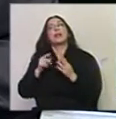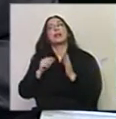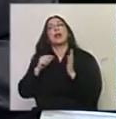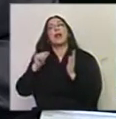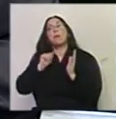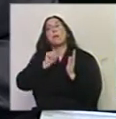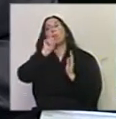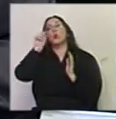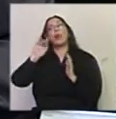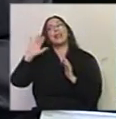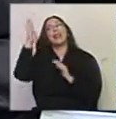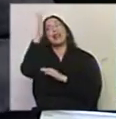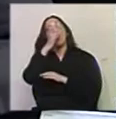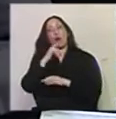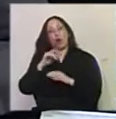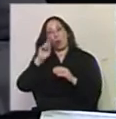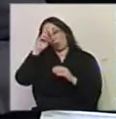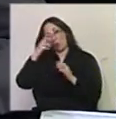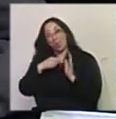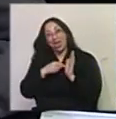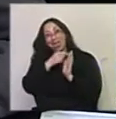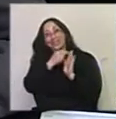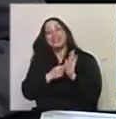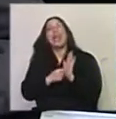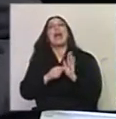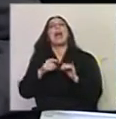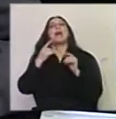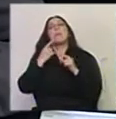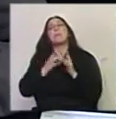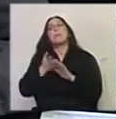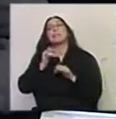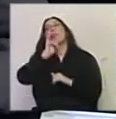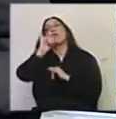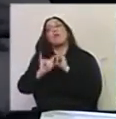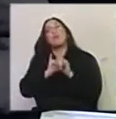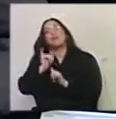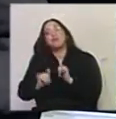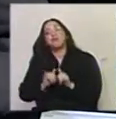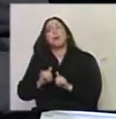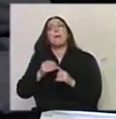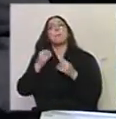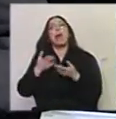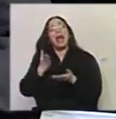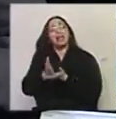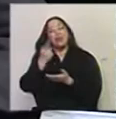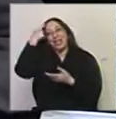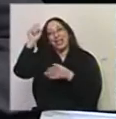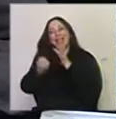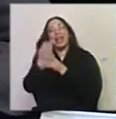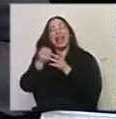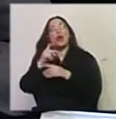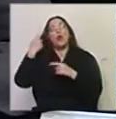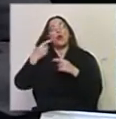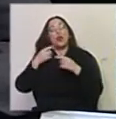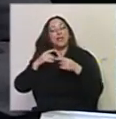del país, con un carácter, si se quiere, más formativo, a los efectos también de ayudar a crear otros focos,